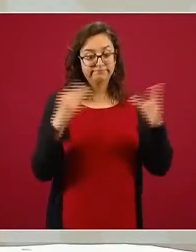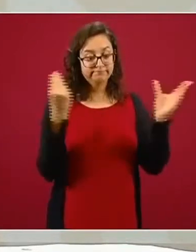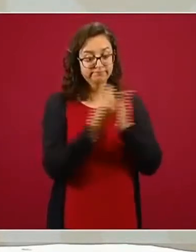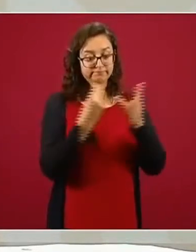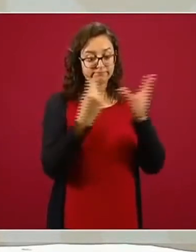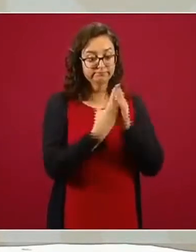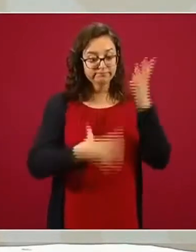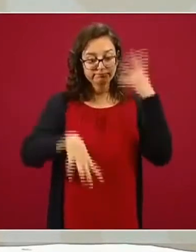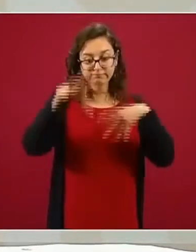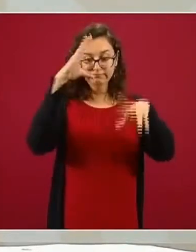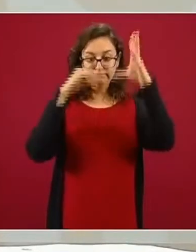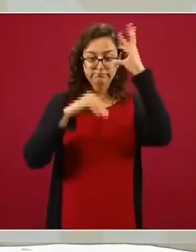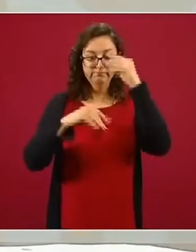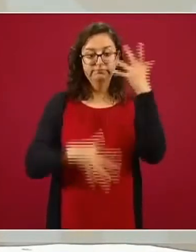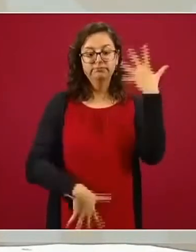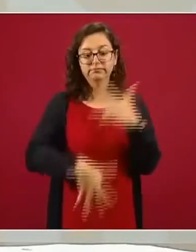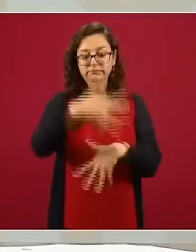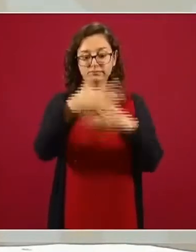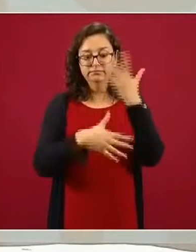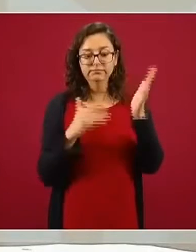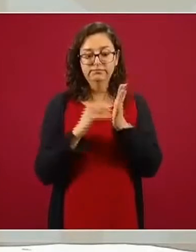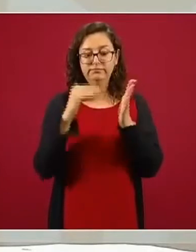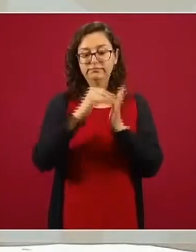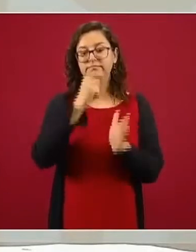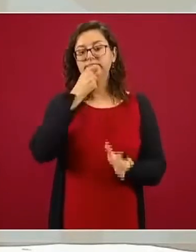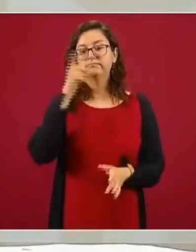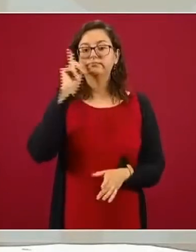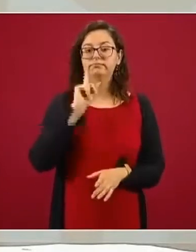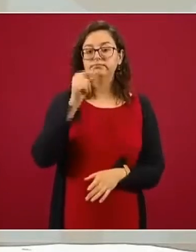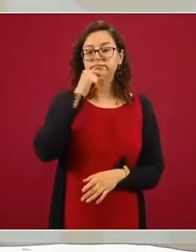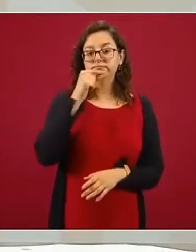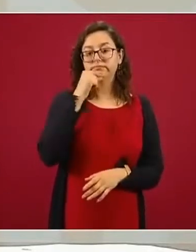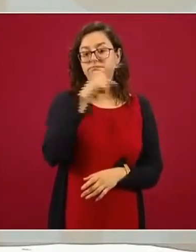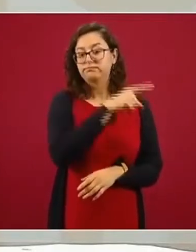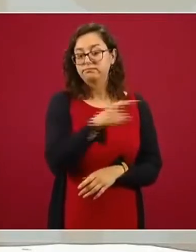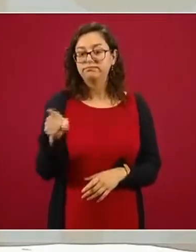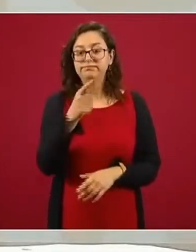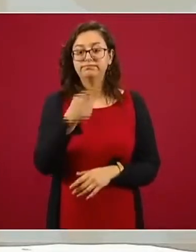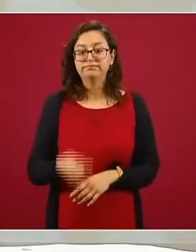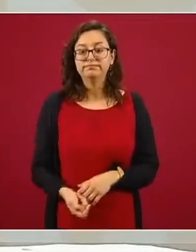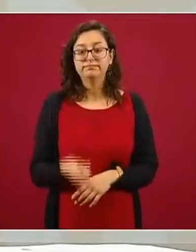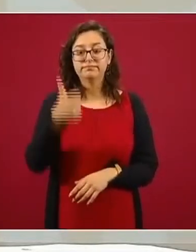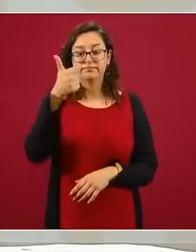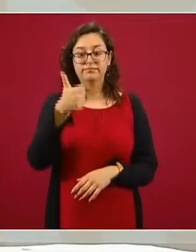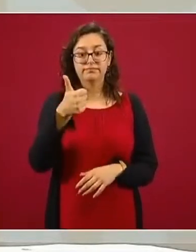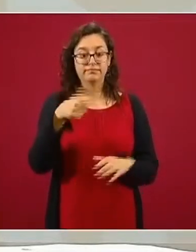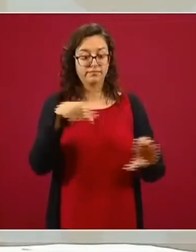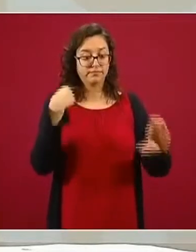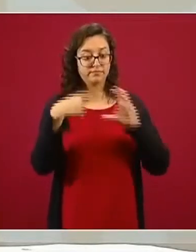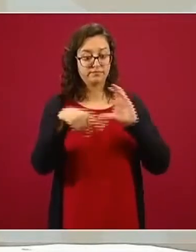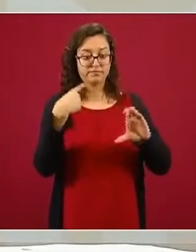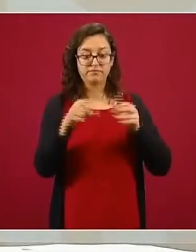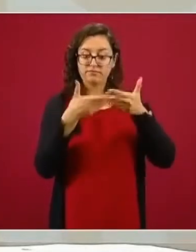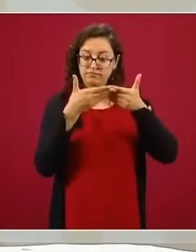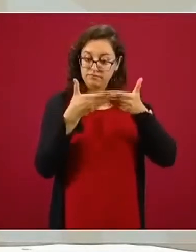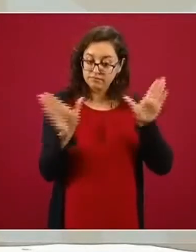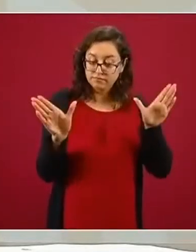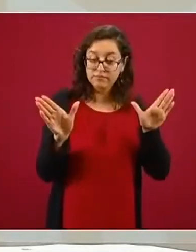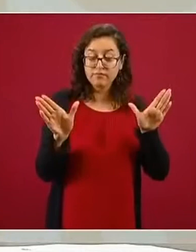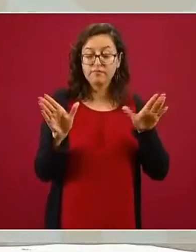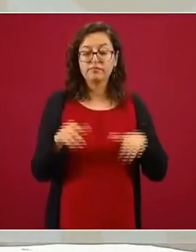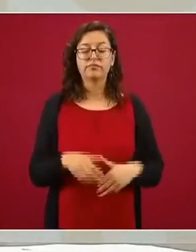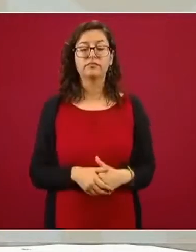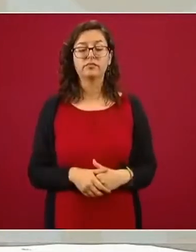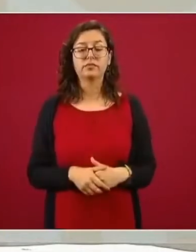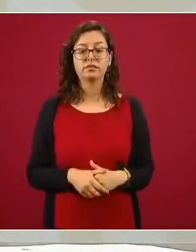hablando de un programa en donde 15 millones de niñas y niños lograron tener por primera vez una cuenta de correo